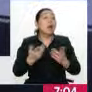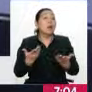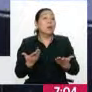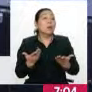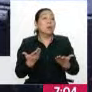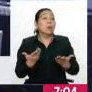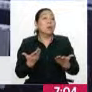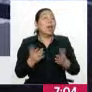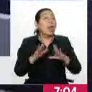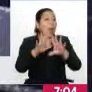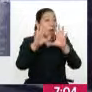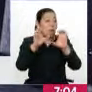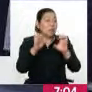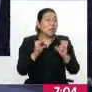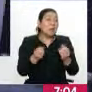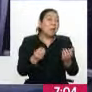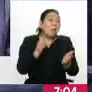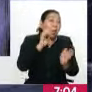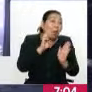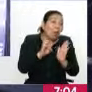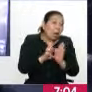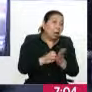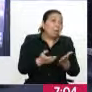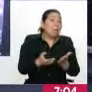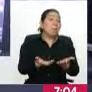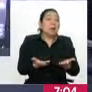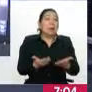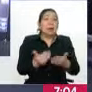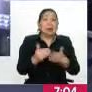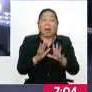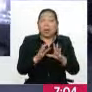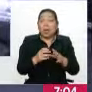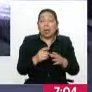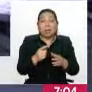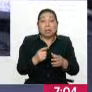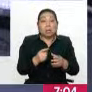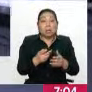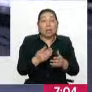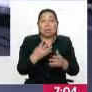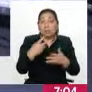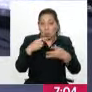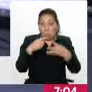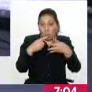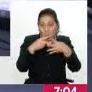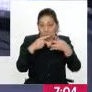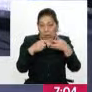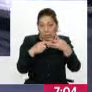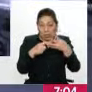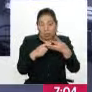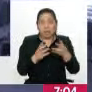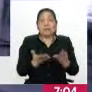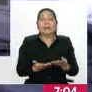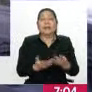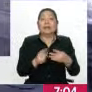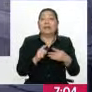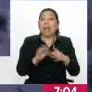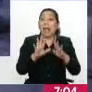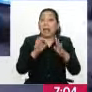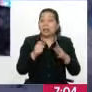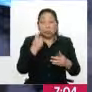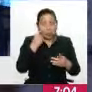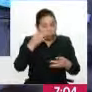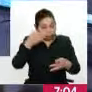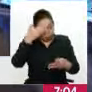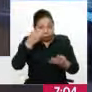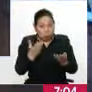exámenes, como previamente el examen de cuatro etapas. Las cuatro etapas en las cuales están el examen de